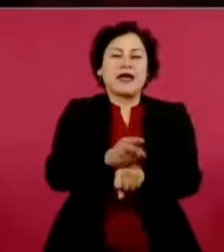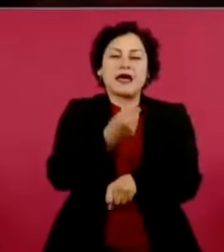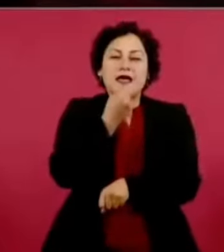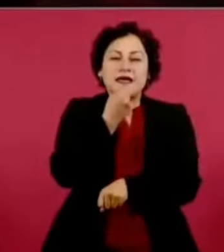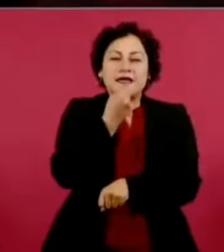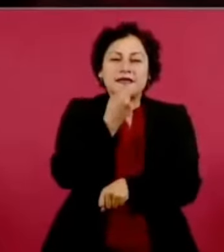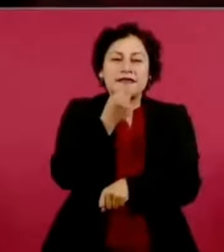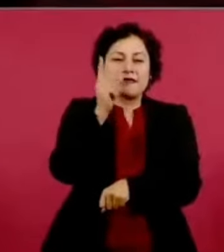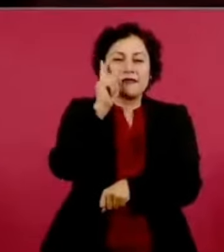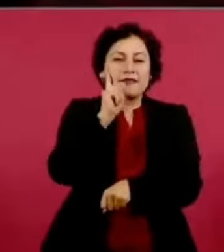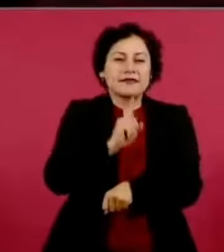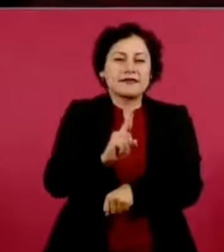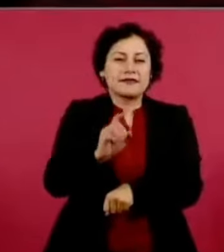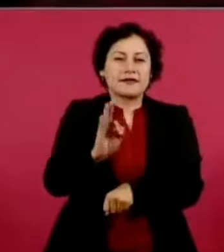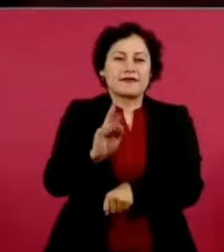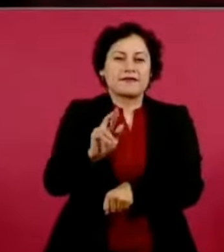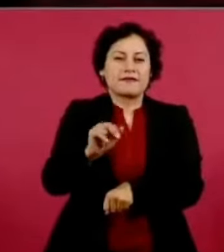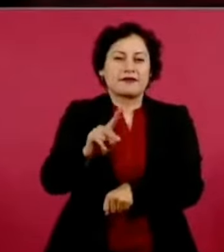el temblor,